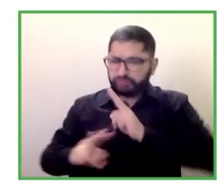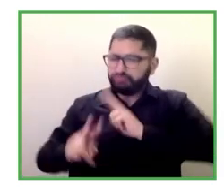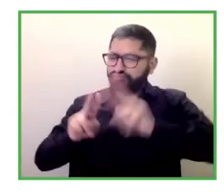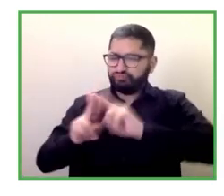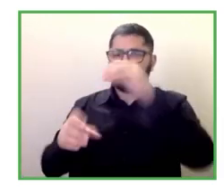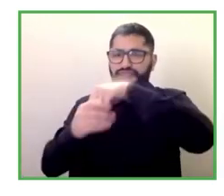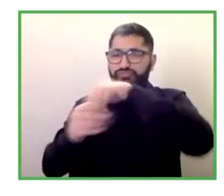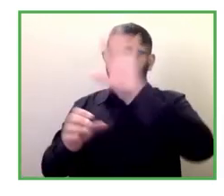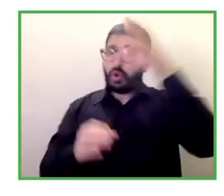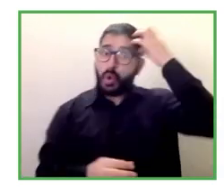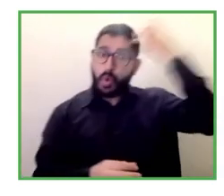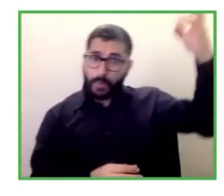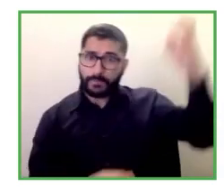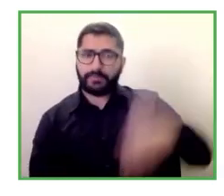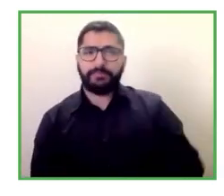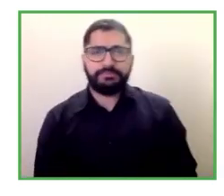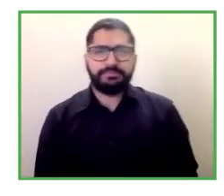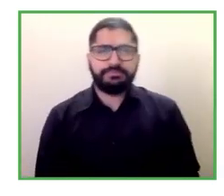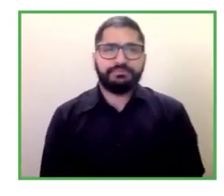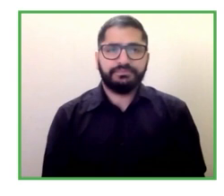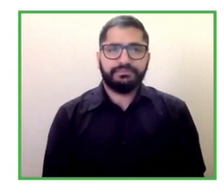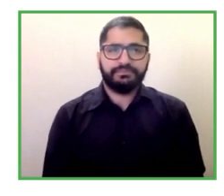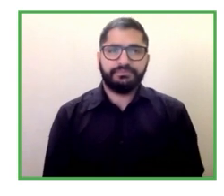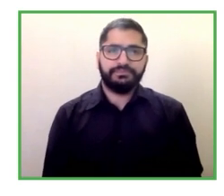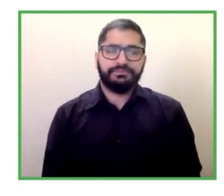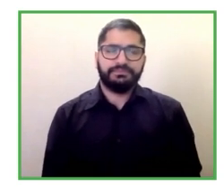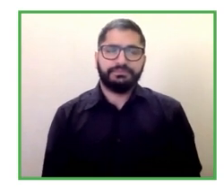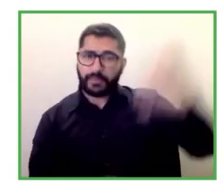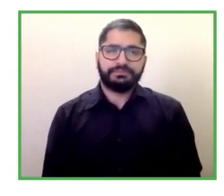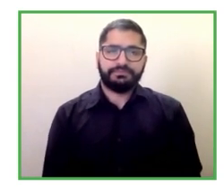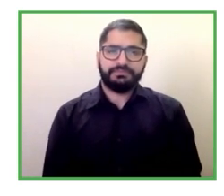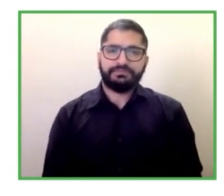muchas gracias muchas gracias por la pregunta